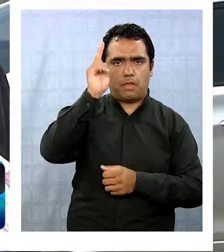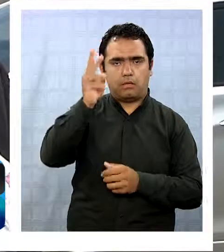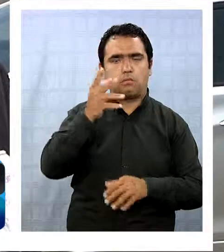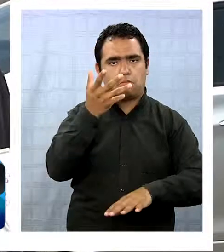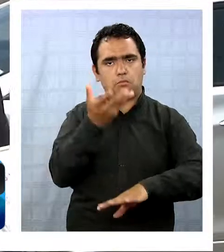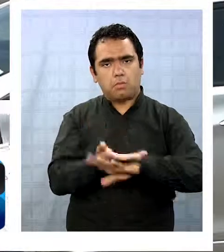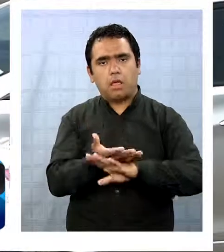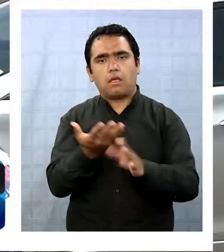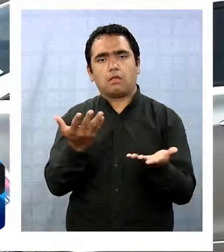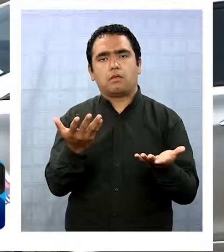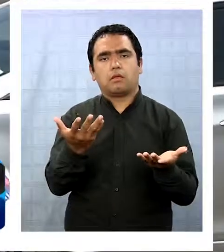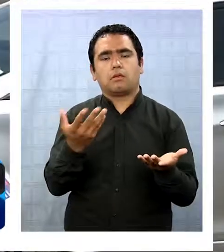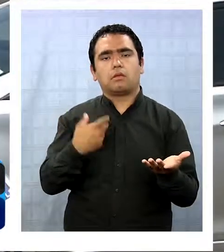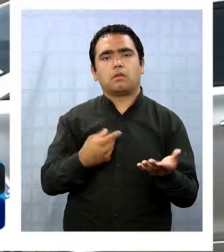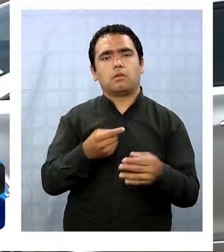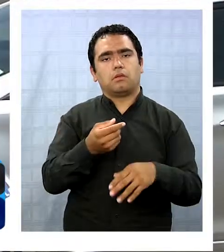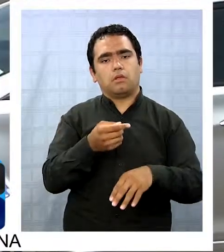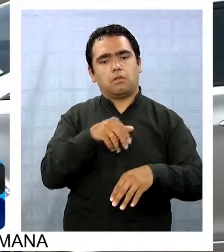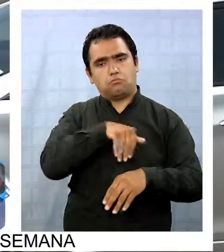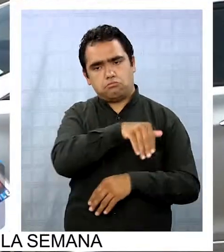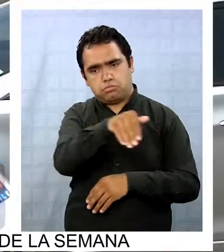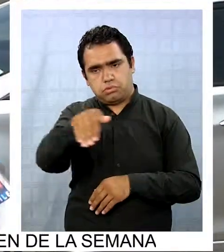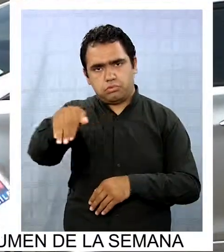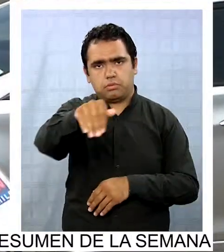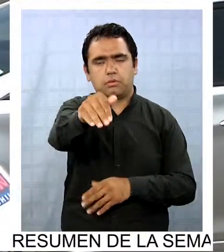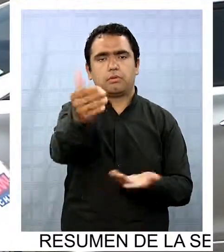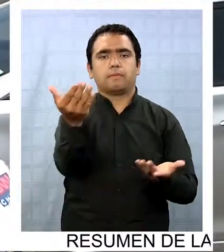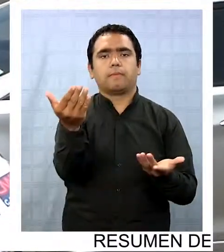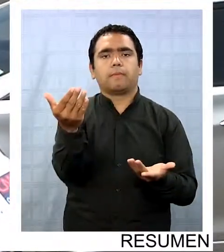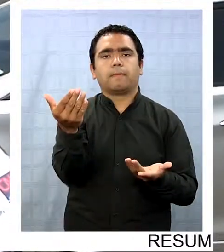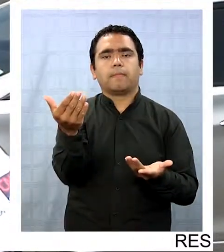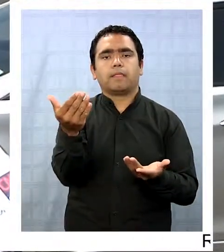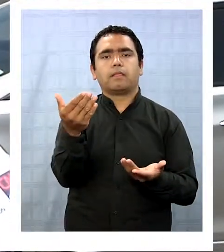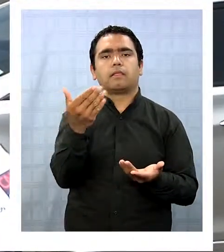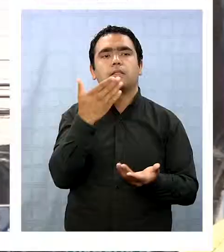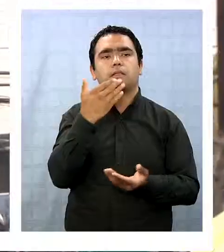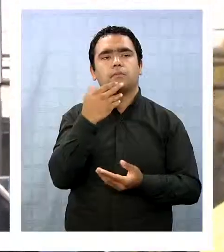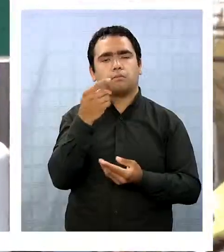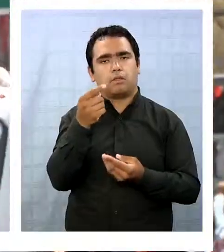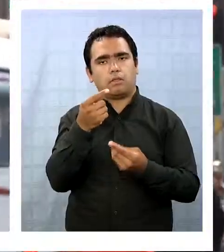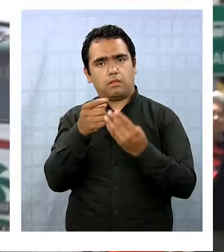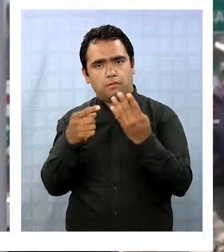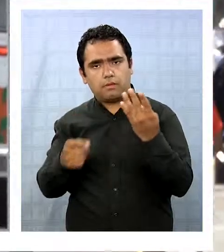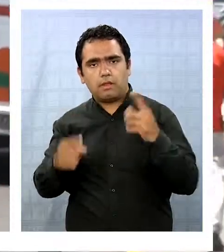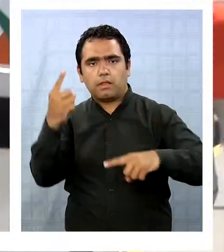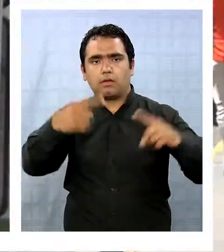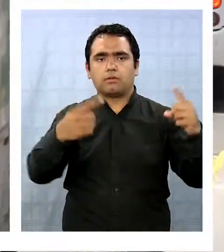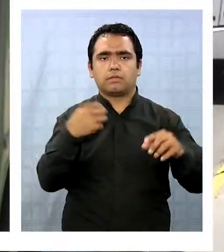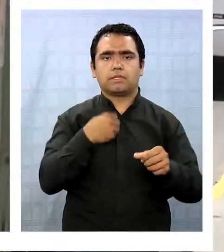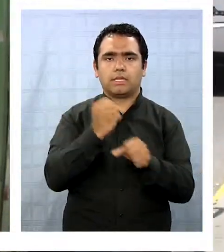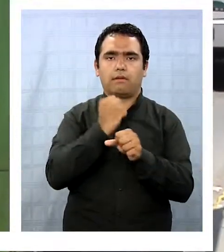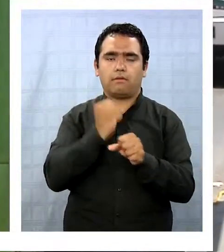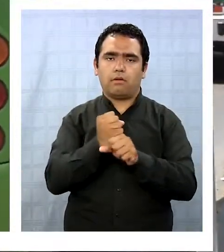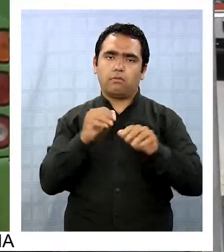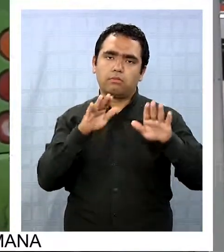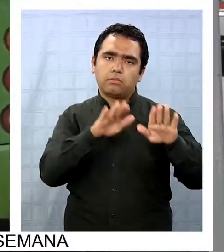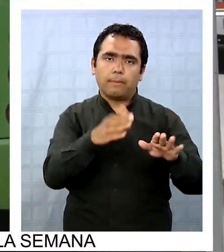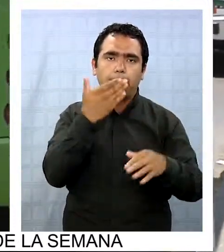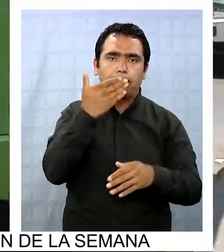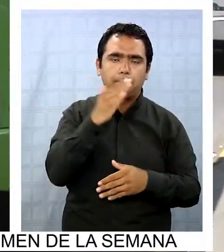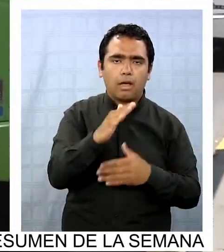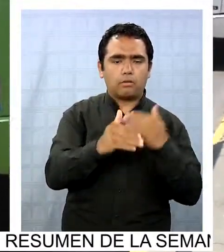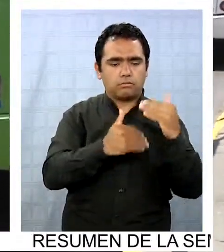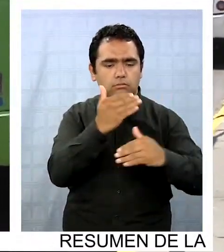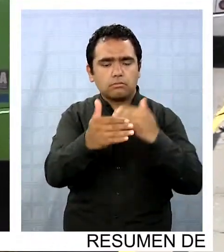exigencia respecto a los recorridos. Tenemos varias cosas que estamos trabajando con ellos para poder mejorar